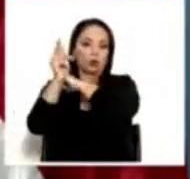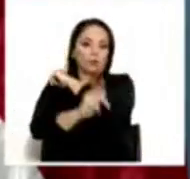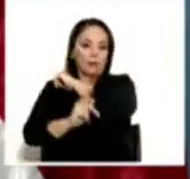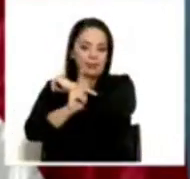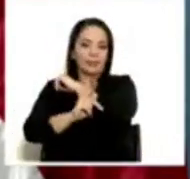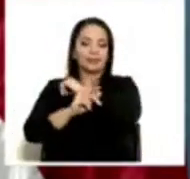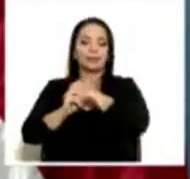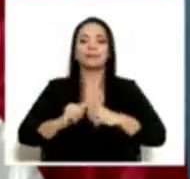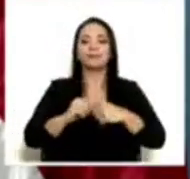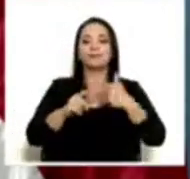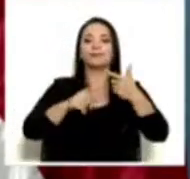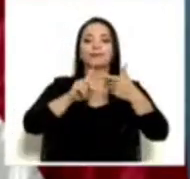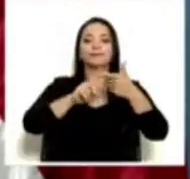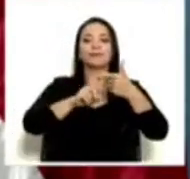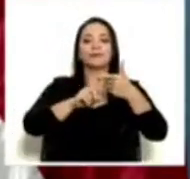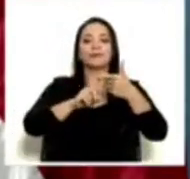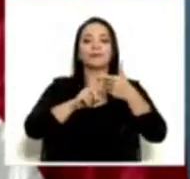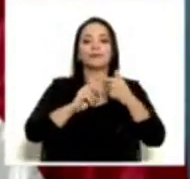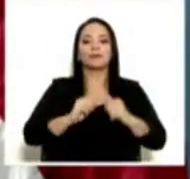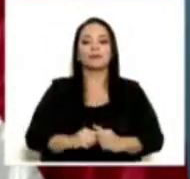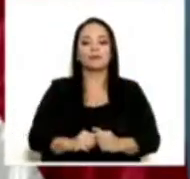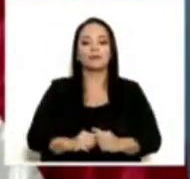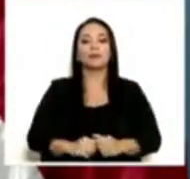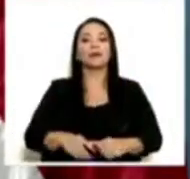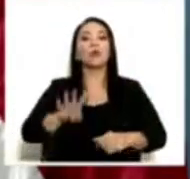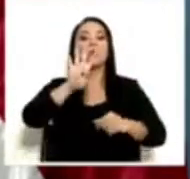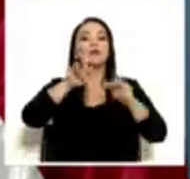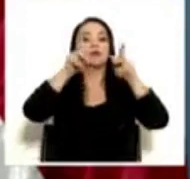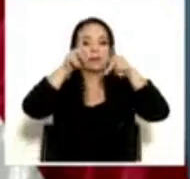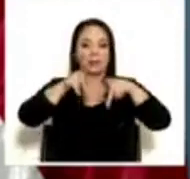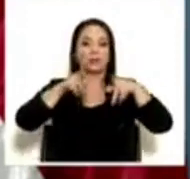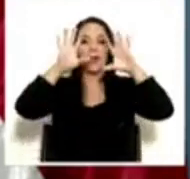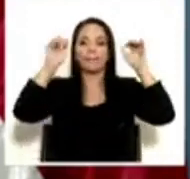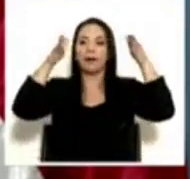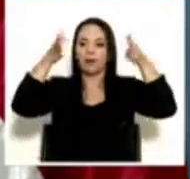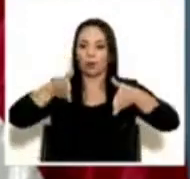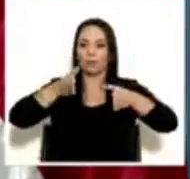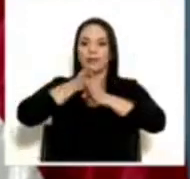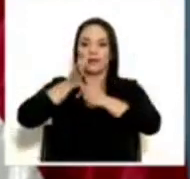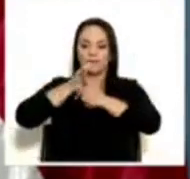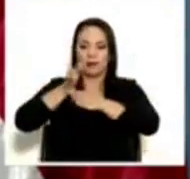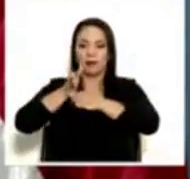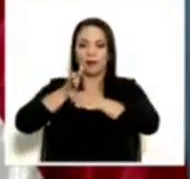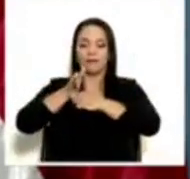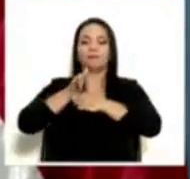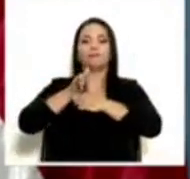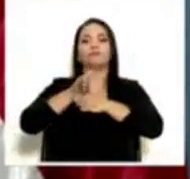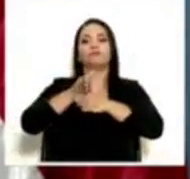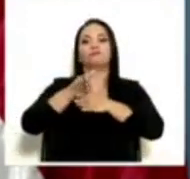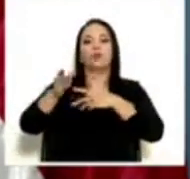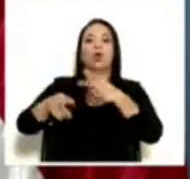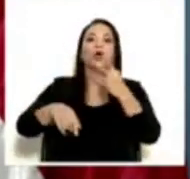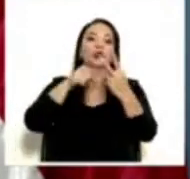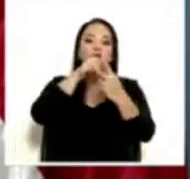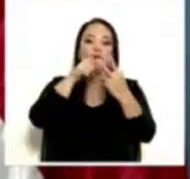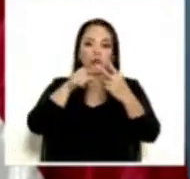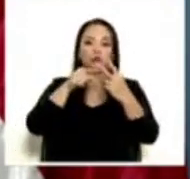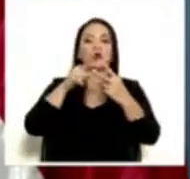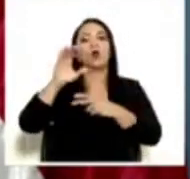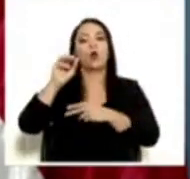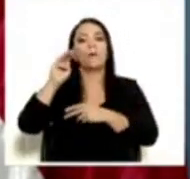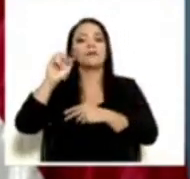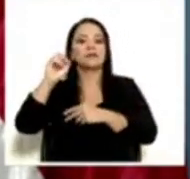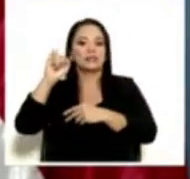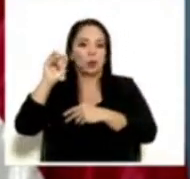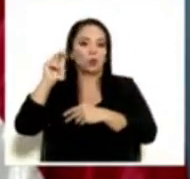cuatro son embajadores de carrera y dos por comisión, me satisface